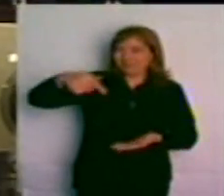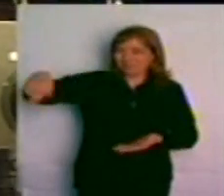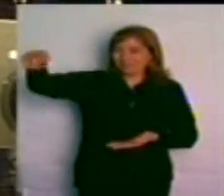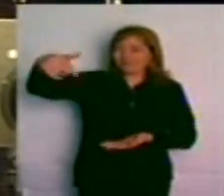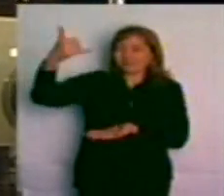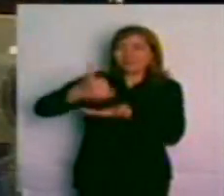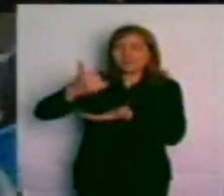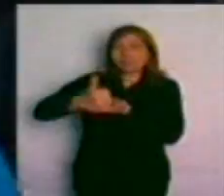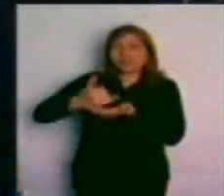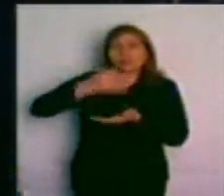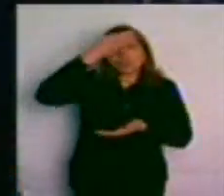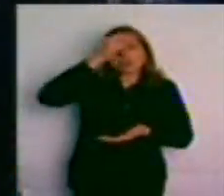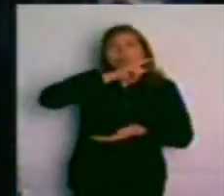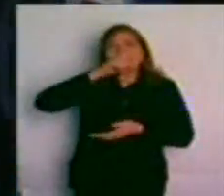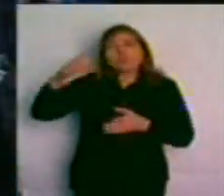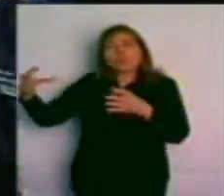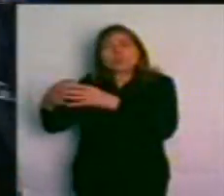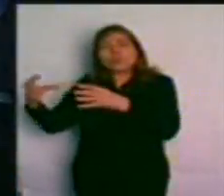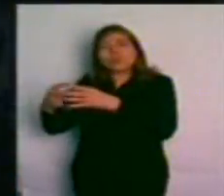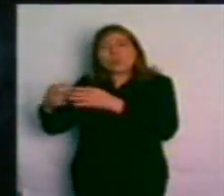más de 12.000 cooperativistas